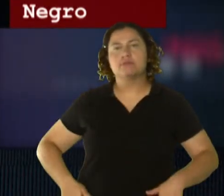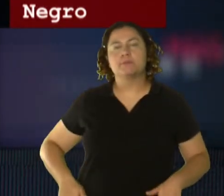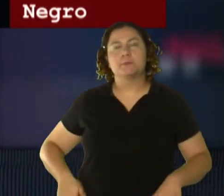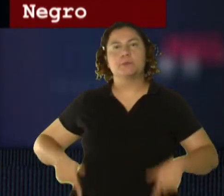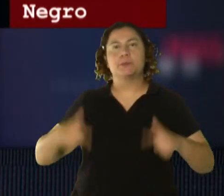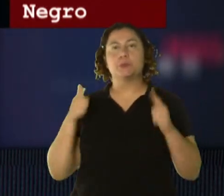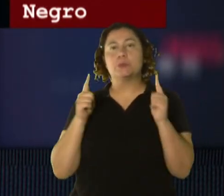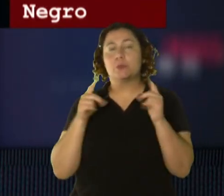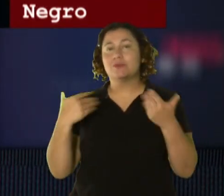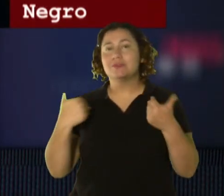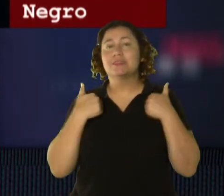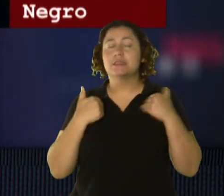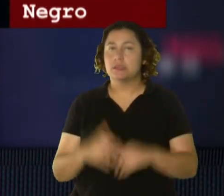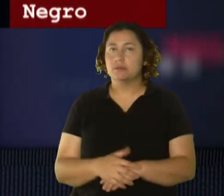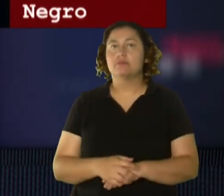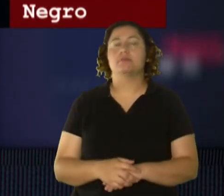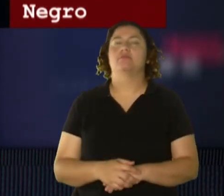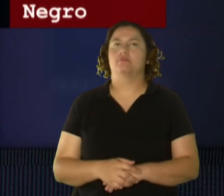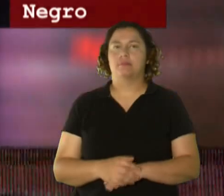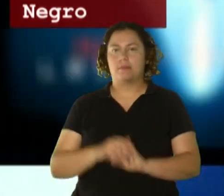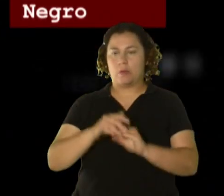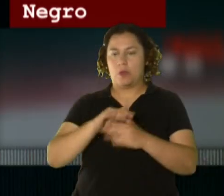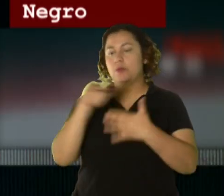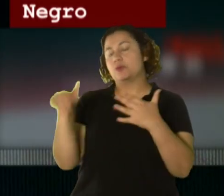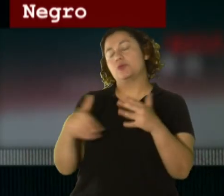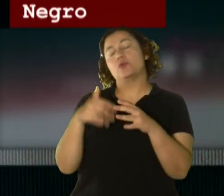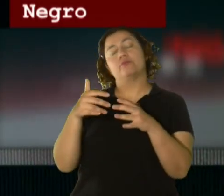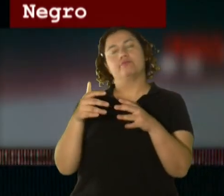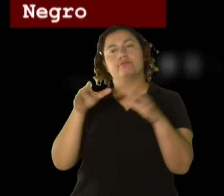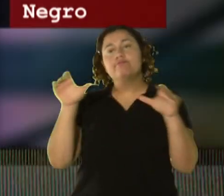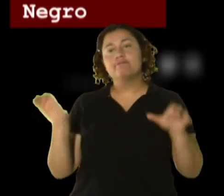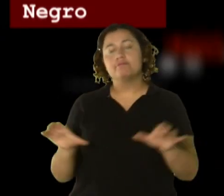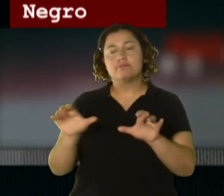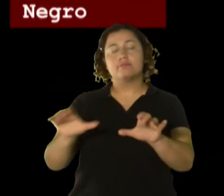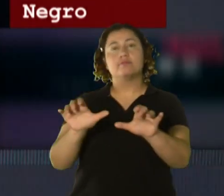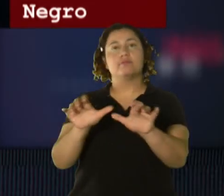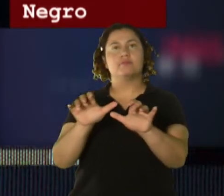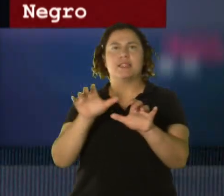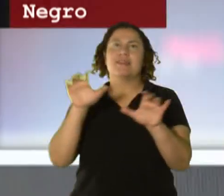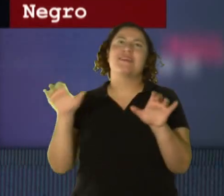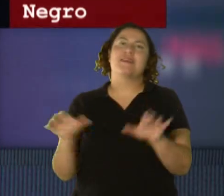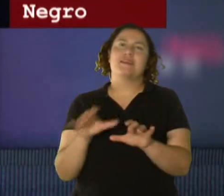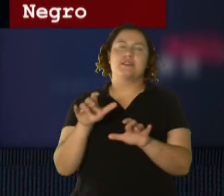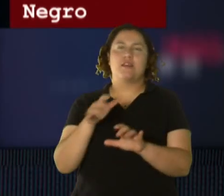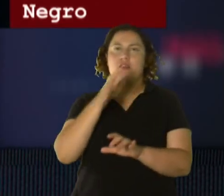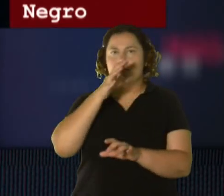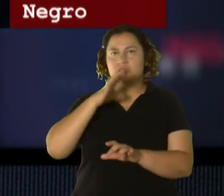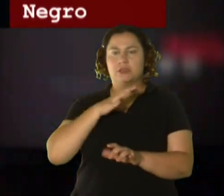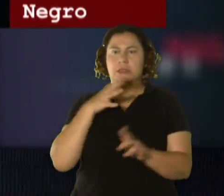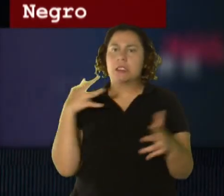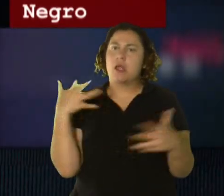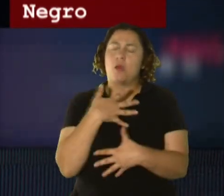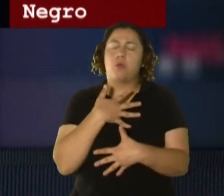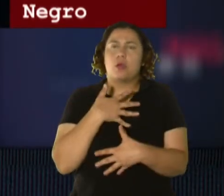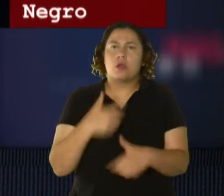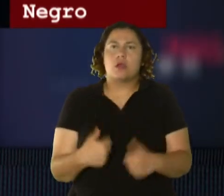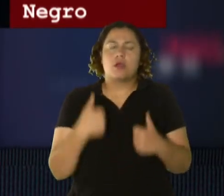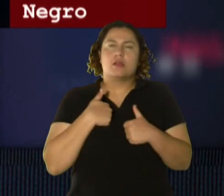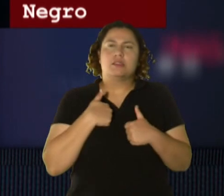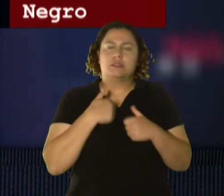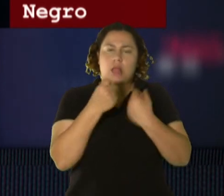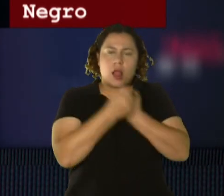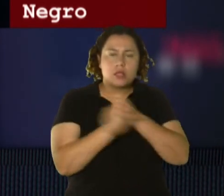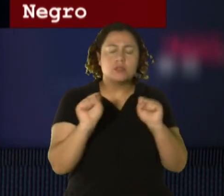estas acciones, pues obviamente, le hicieron a la dama tener temor por su vida y su